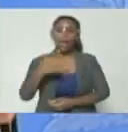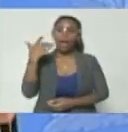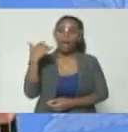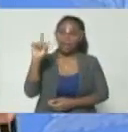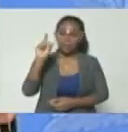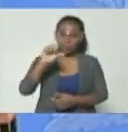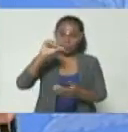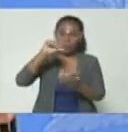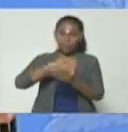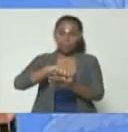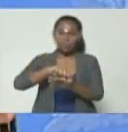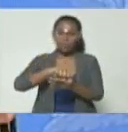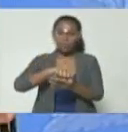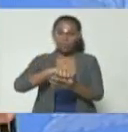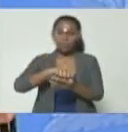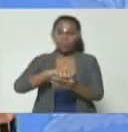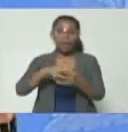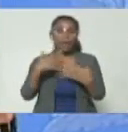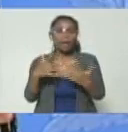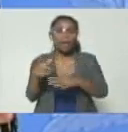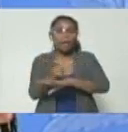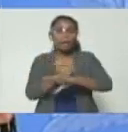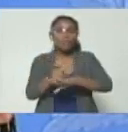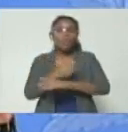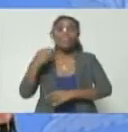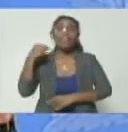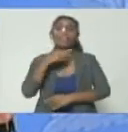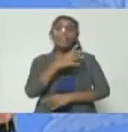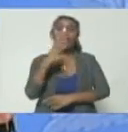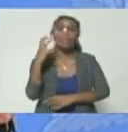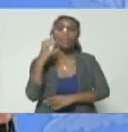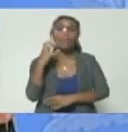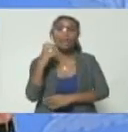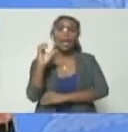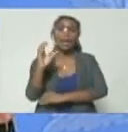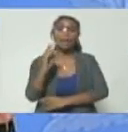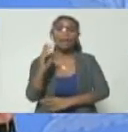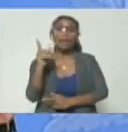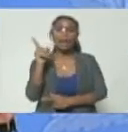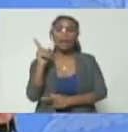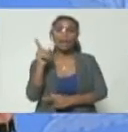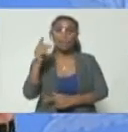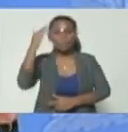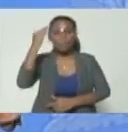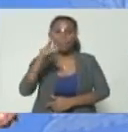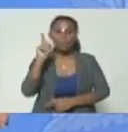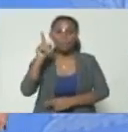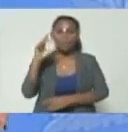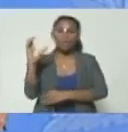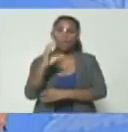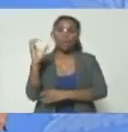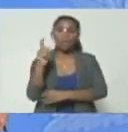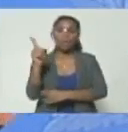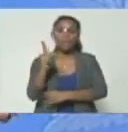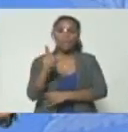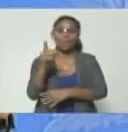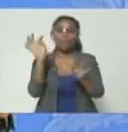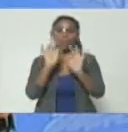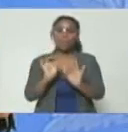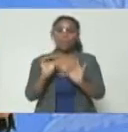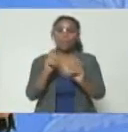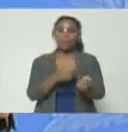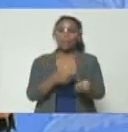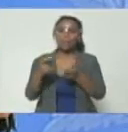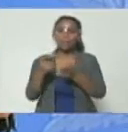epicentro en el gobierno de Iván Duque, en el paramilitarismo ahora producto de exportación de Colombia,